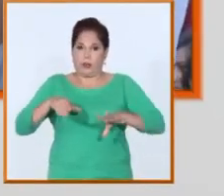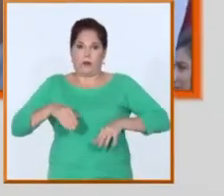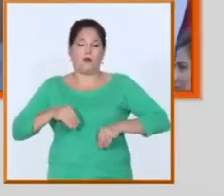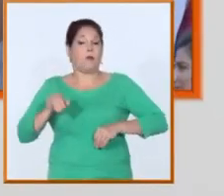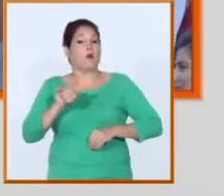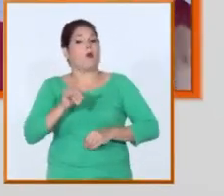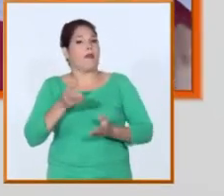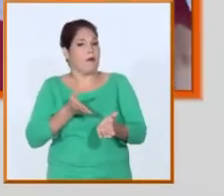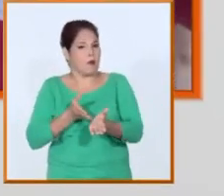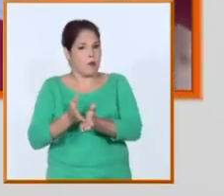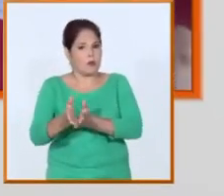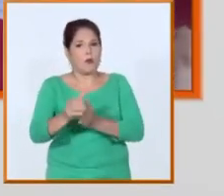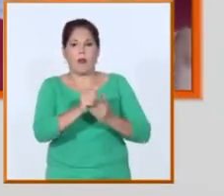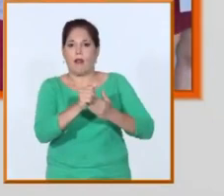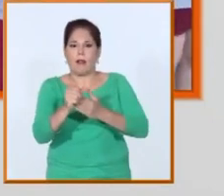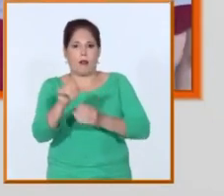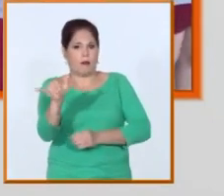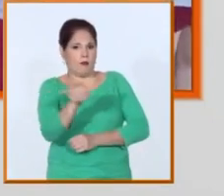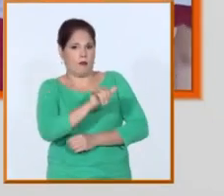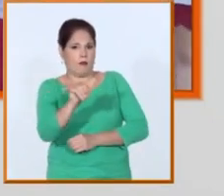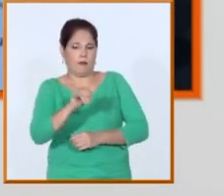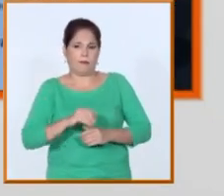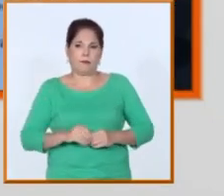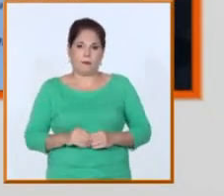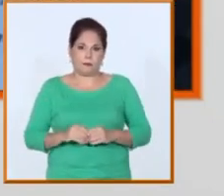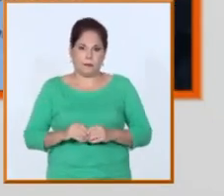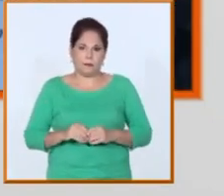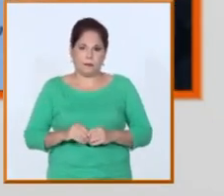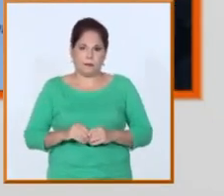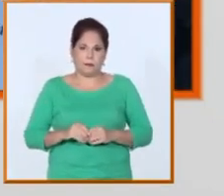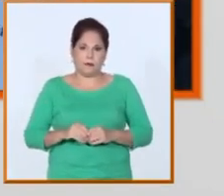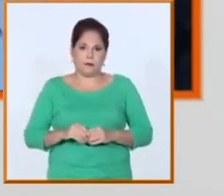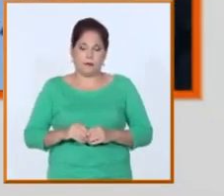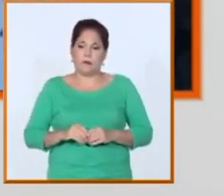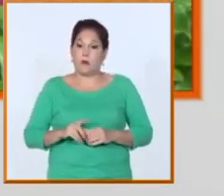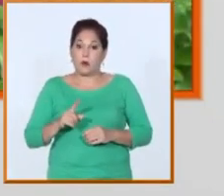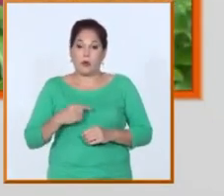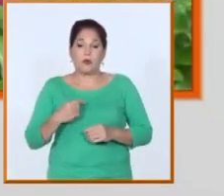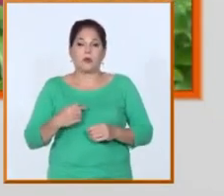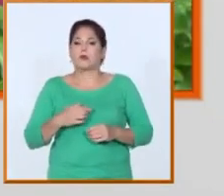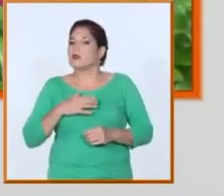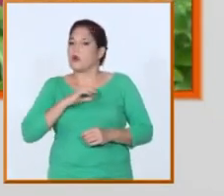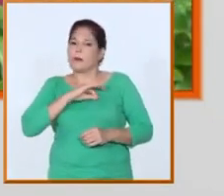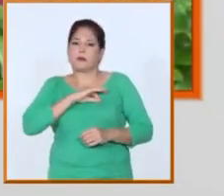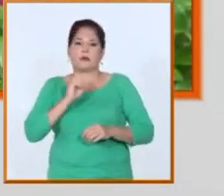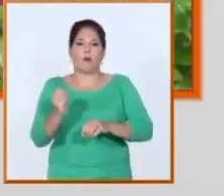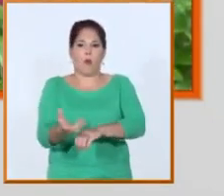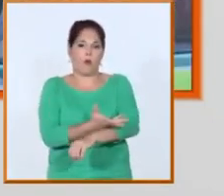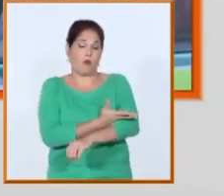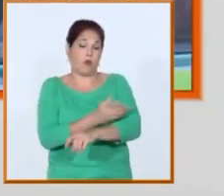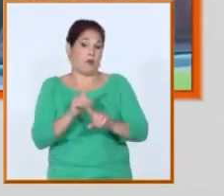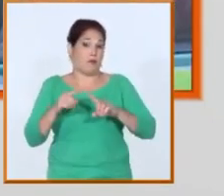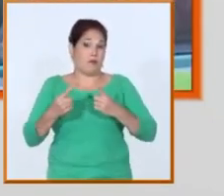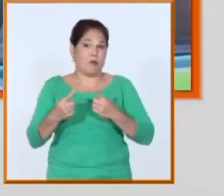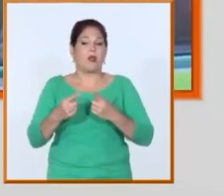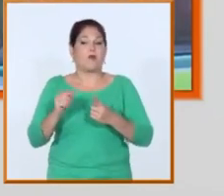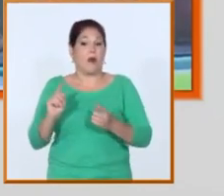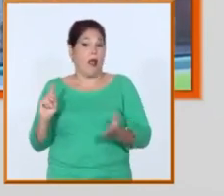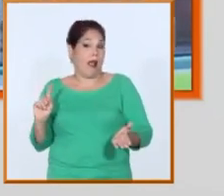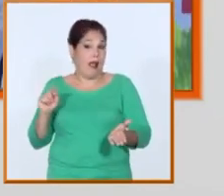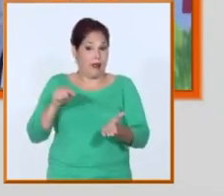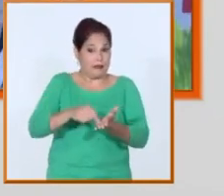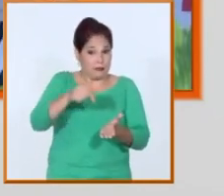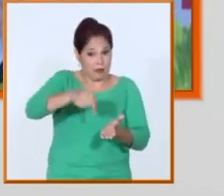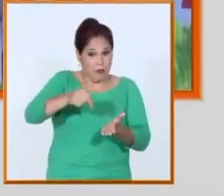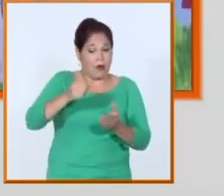hoy podemos, yo creo que referirnos sin descanso, pero con orgullo, desde el punto que hemos llegado, ha sido gracias a la